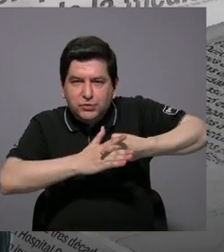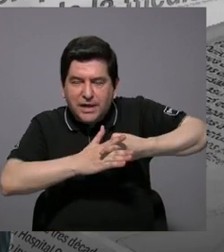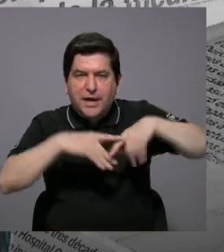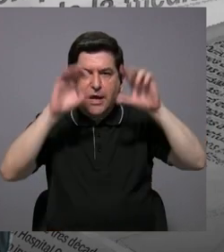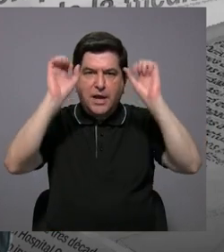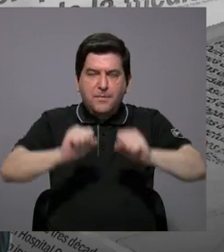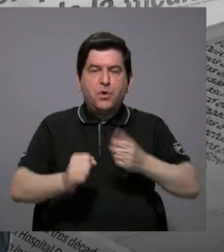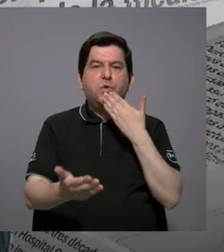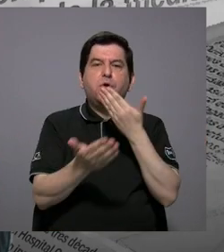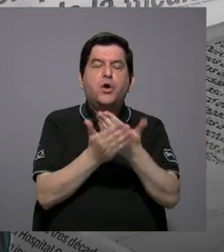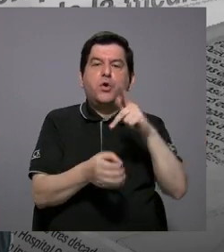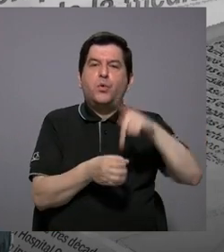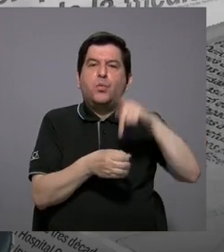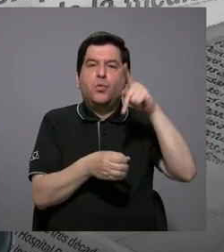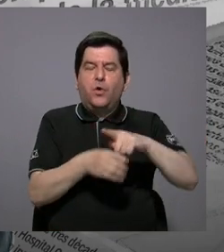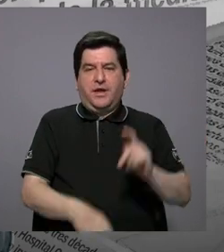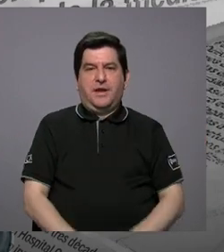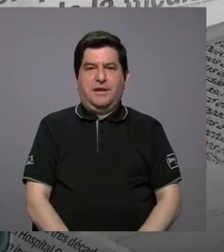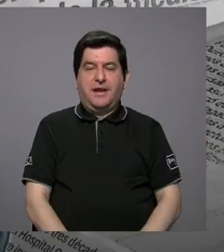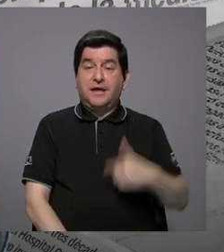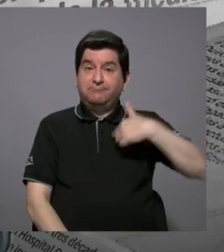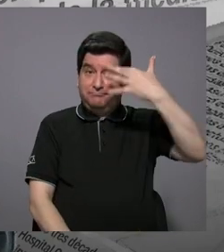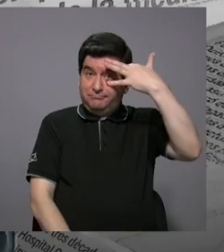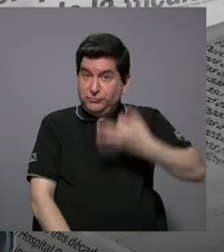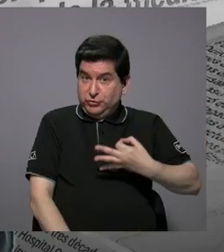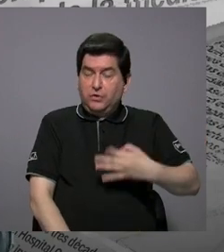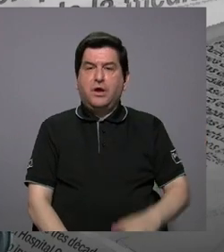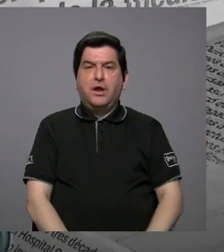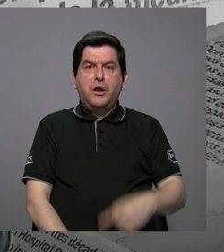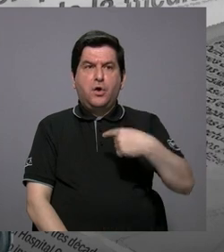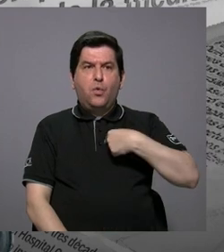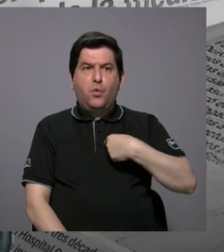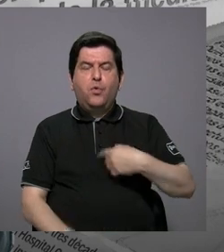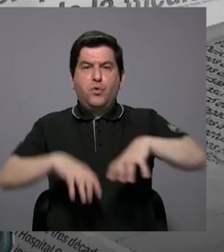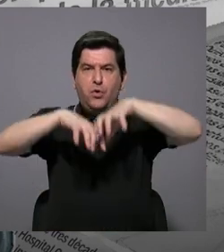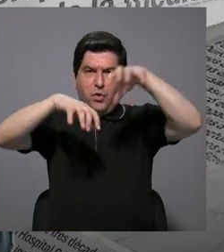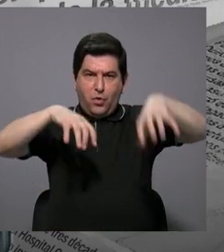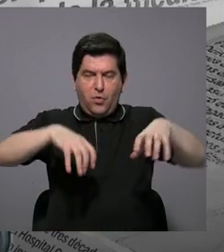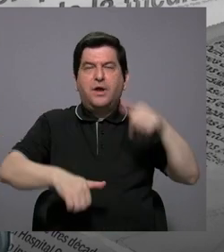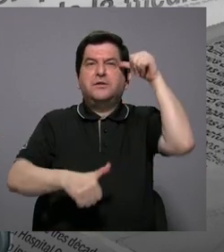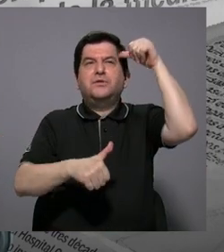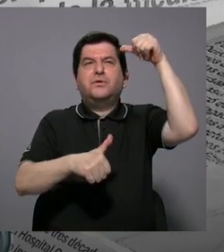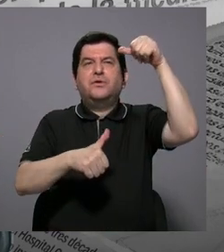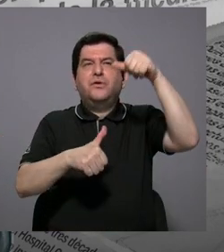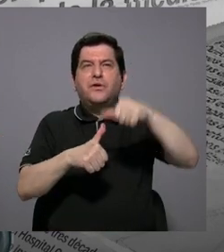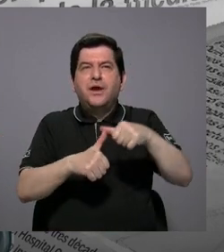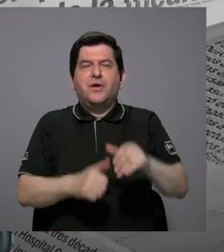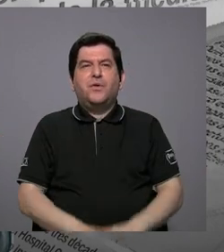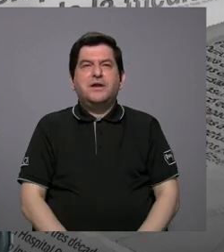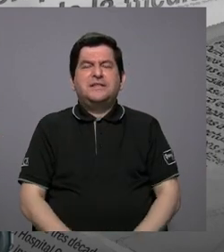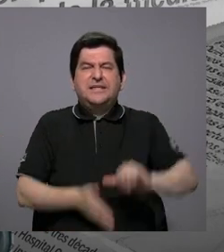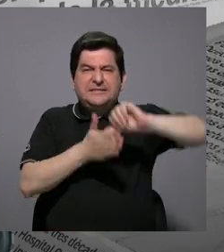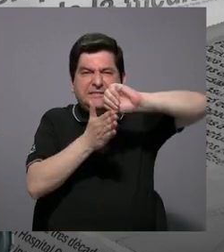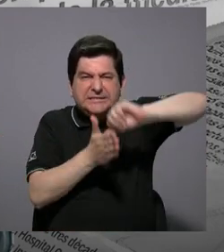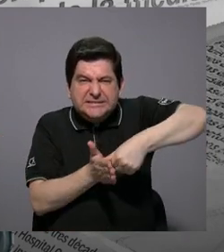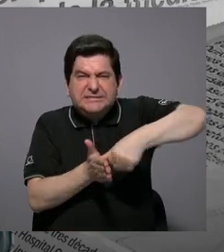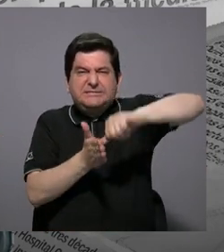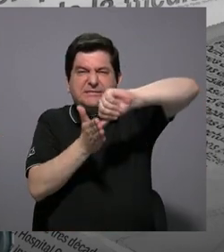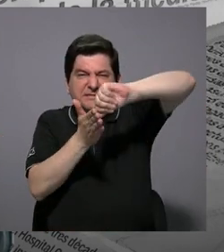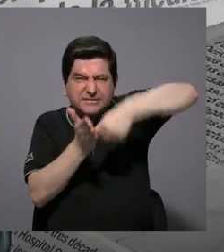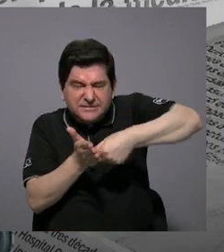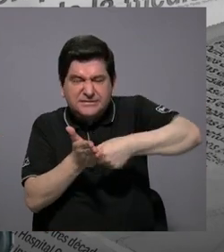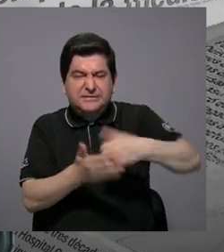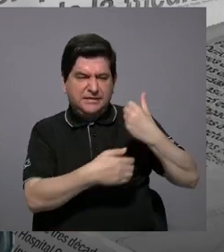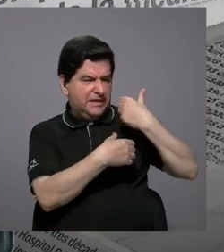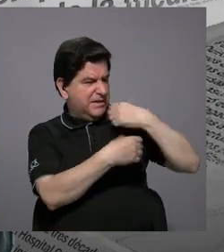lograr una buena participación? Porque creo, y uno, pues uno vive en un cantón y recuerdo cómo insisten los